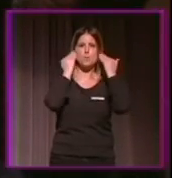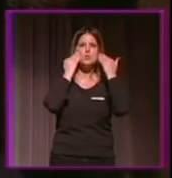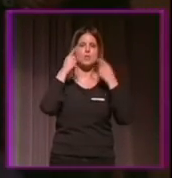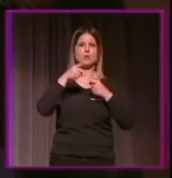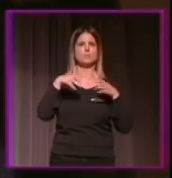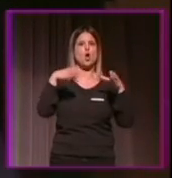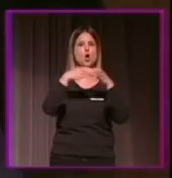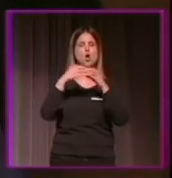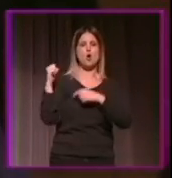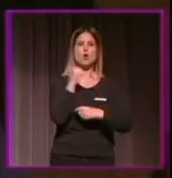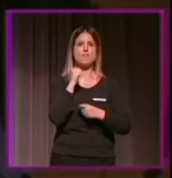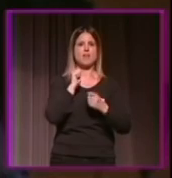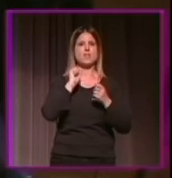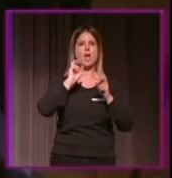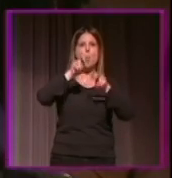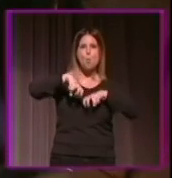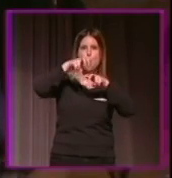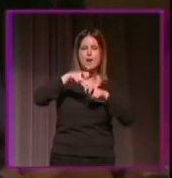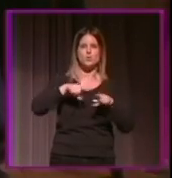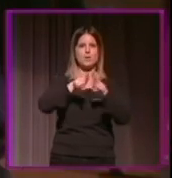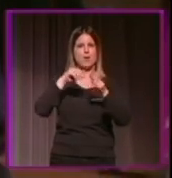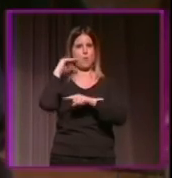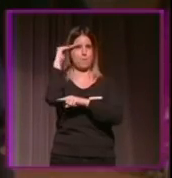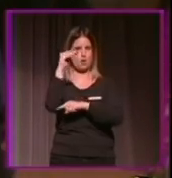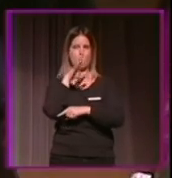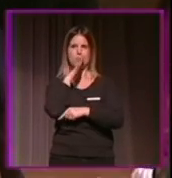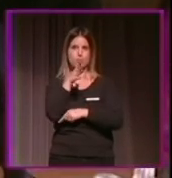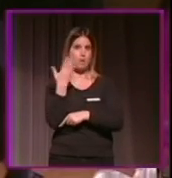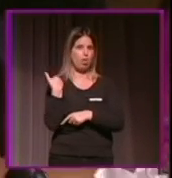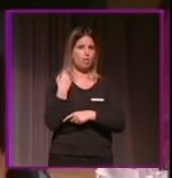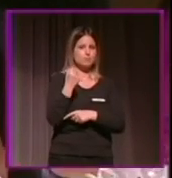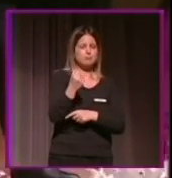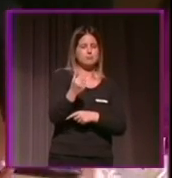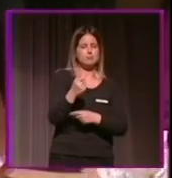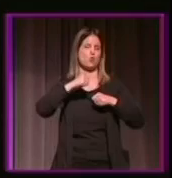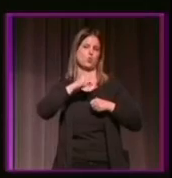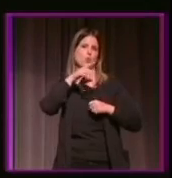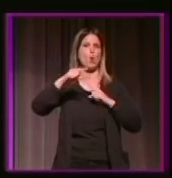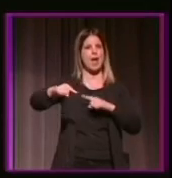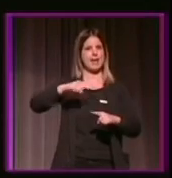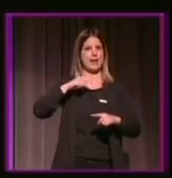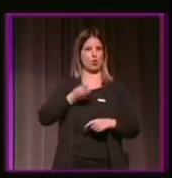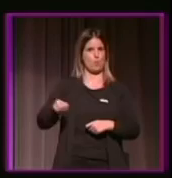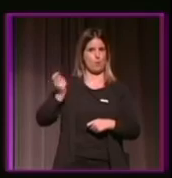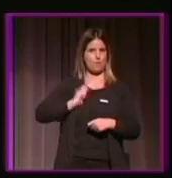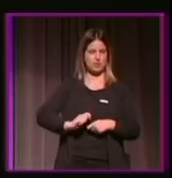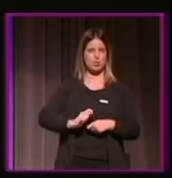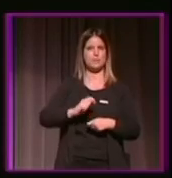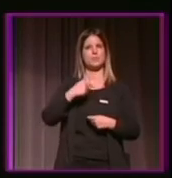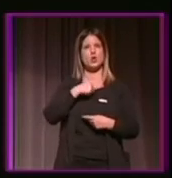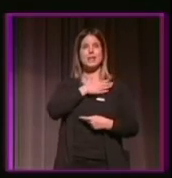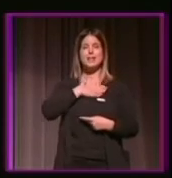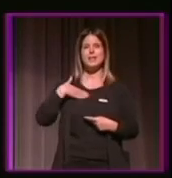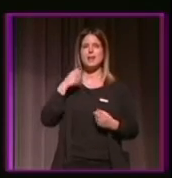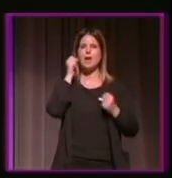cofradías de la ciudad. Llegué a la Semana Santa en edad adulta y fue por un encargo profesional. Y me afané en descubrir